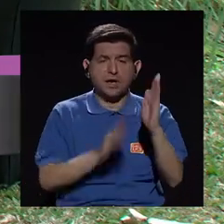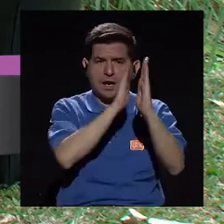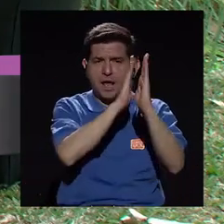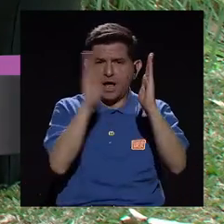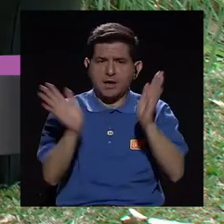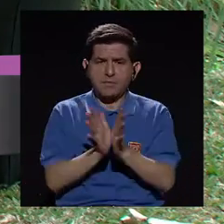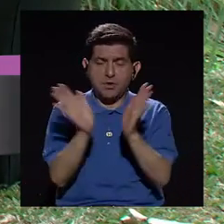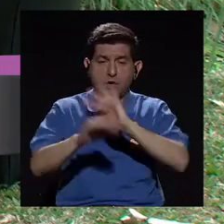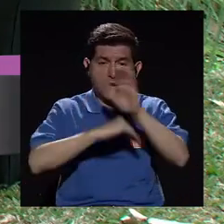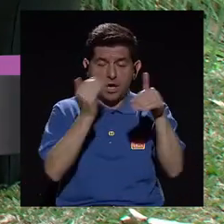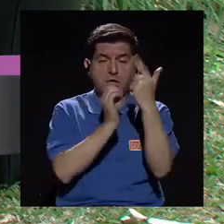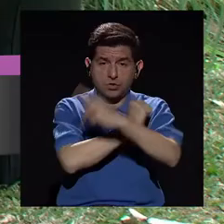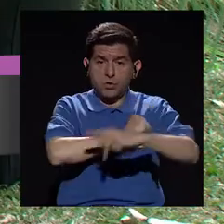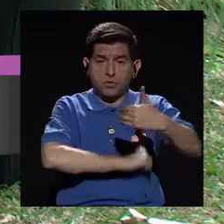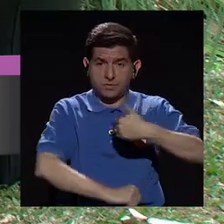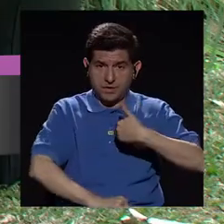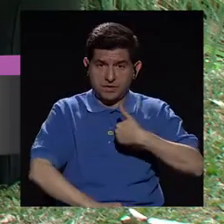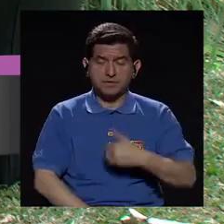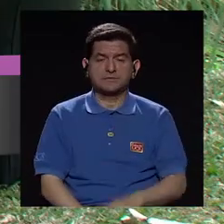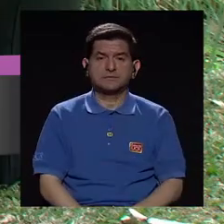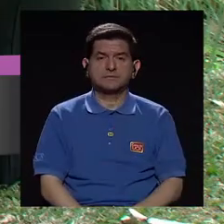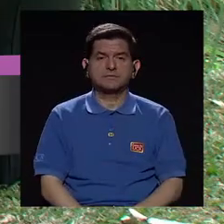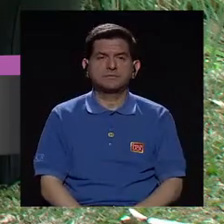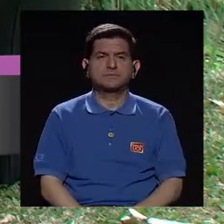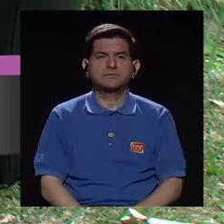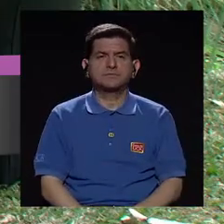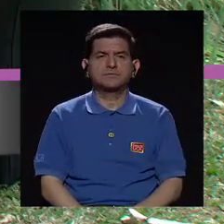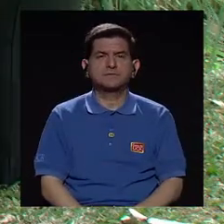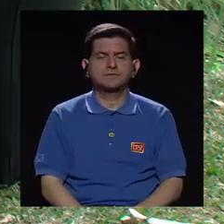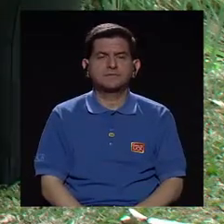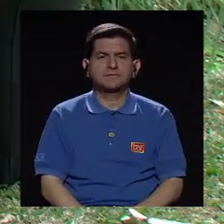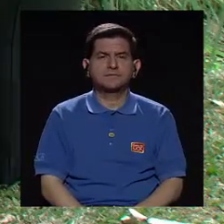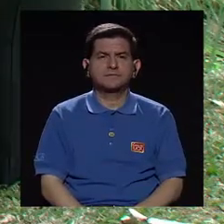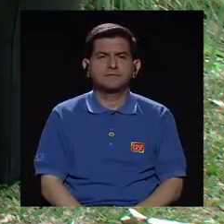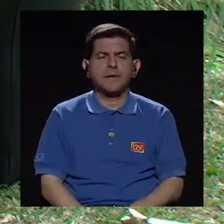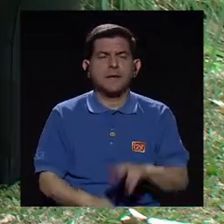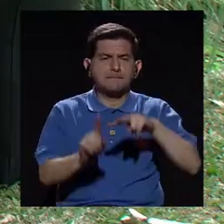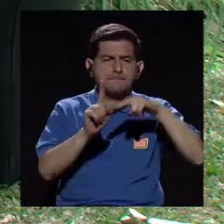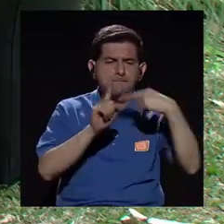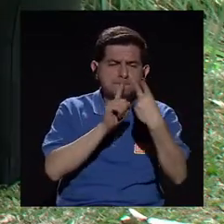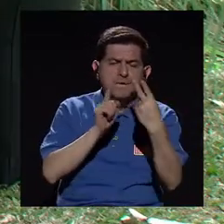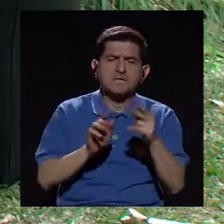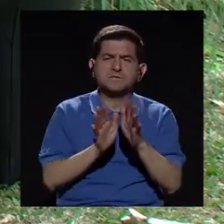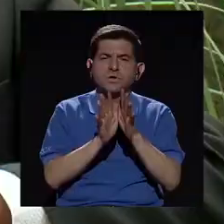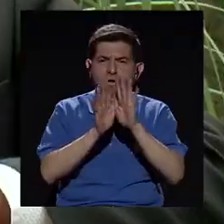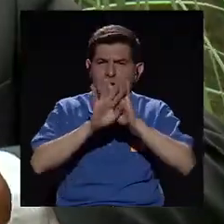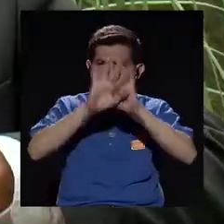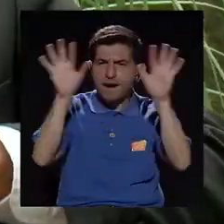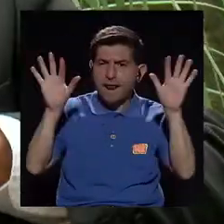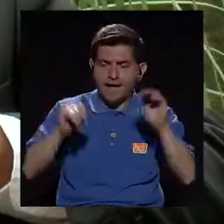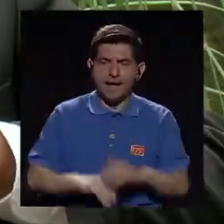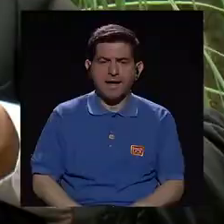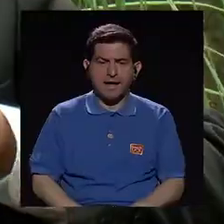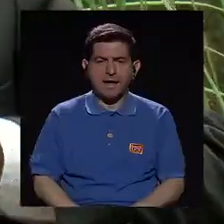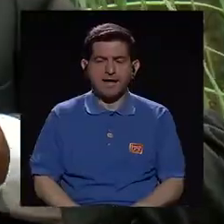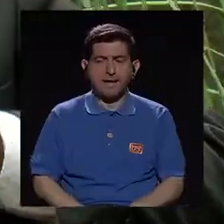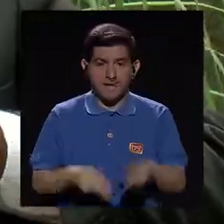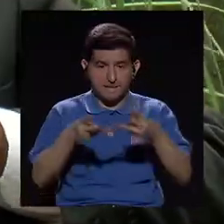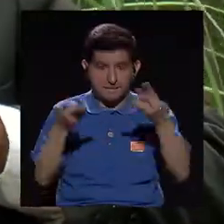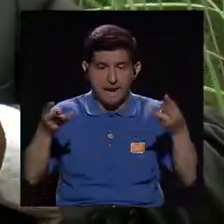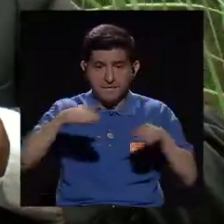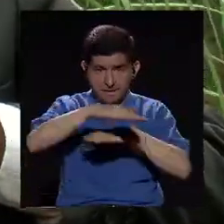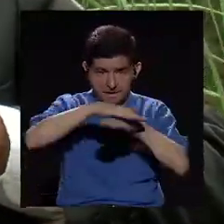que ahora hay en todos los rincones del país. Ajá. hay que tomar una visión muy clara. El soporte